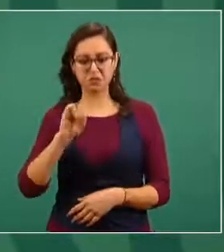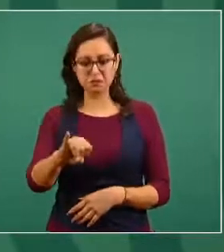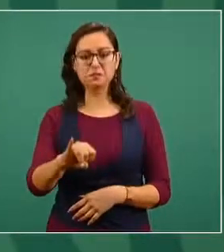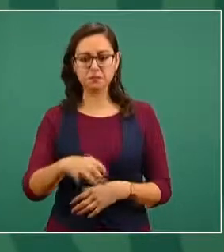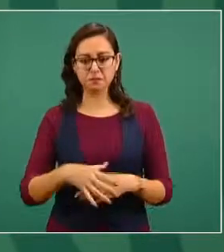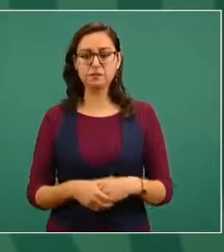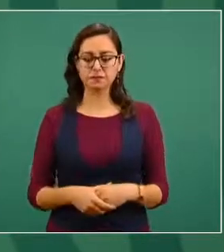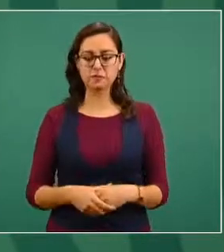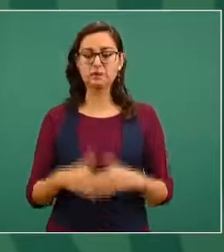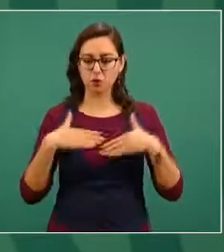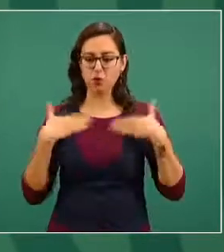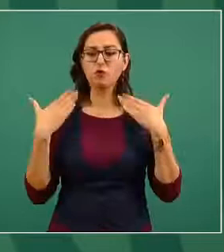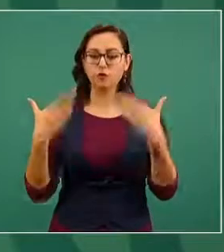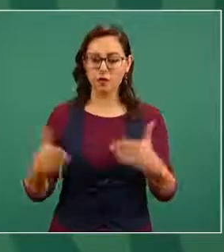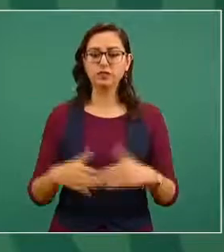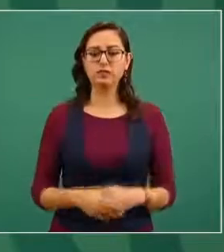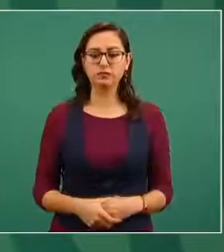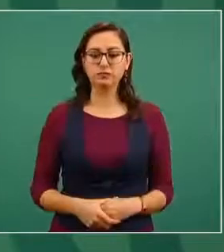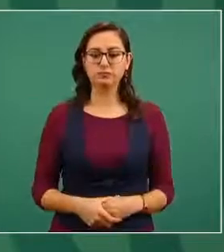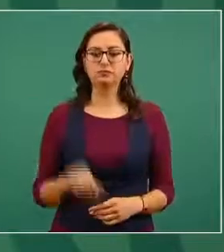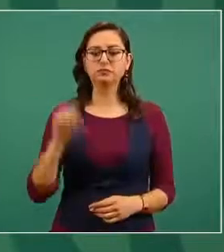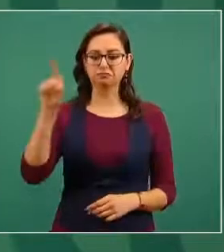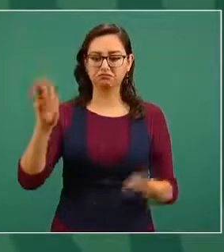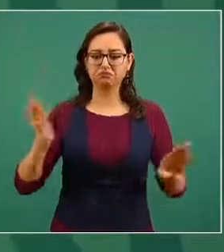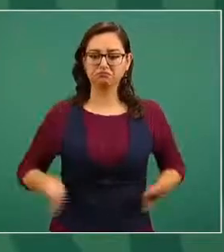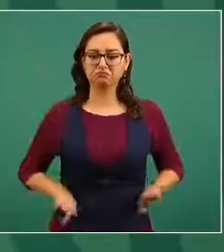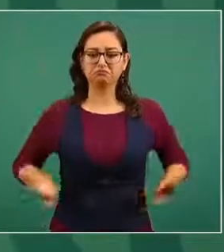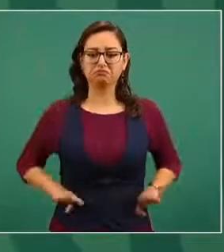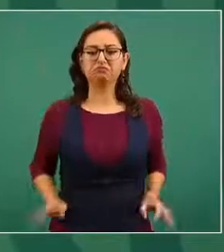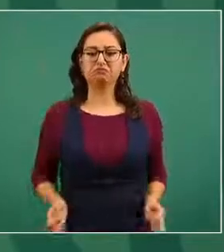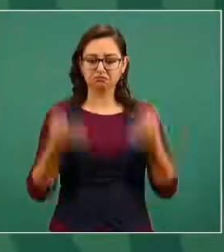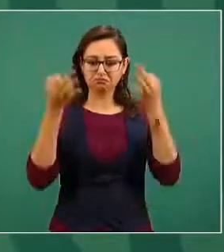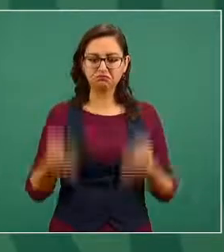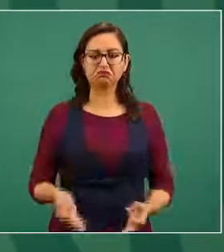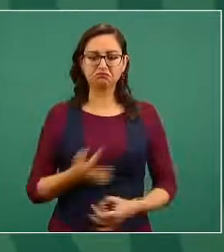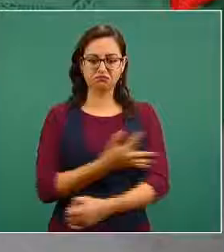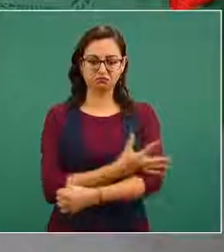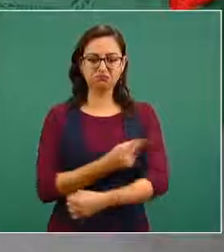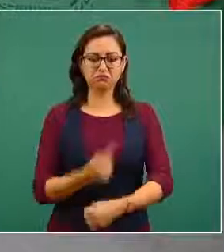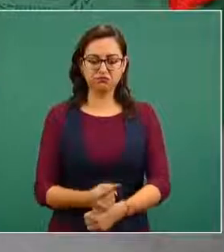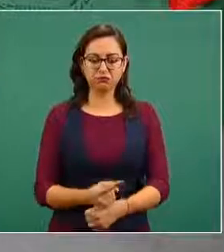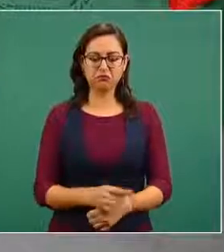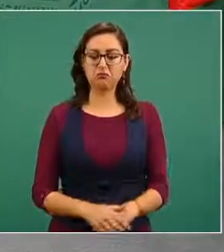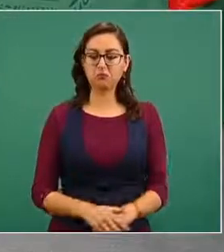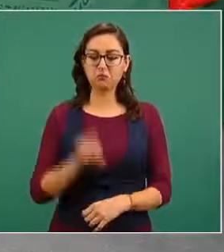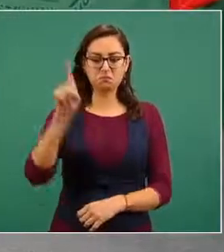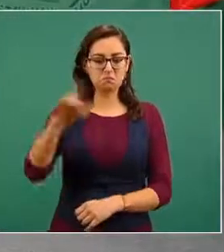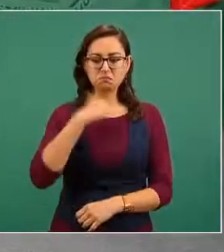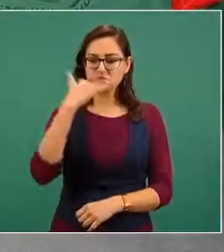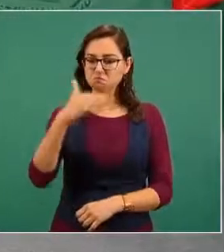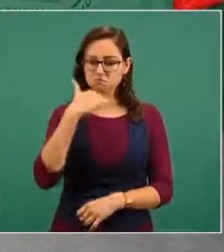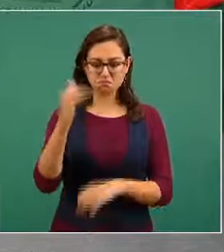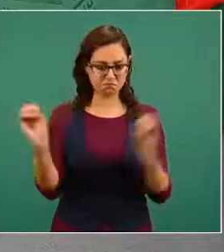si lo considero un hombre íntegro recto incorruptible